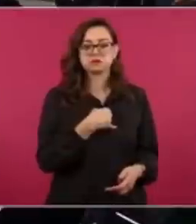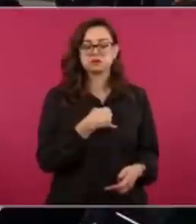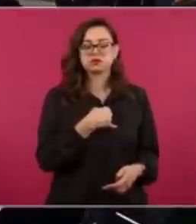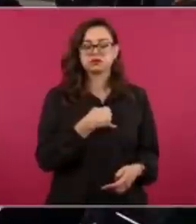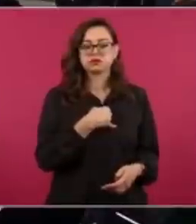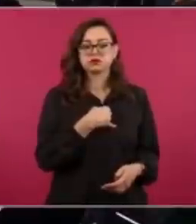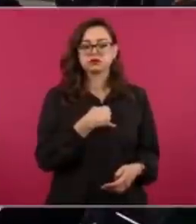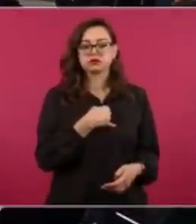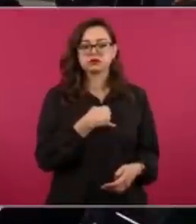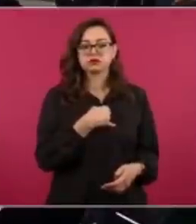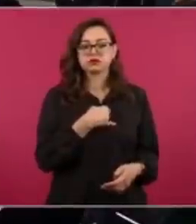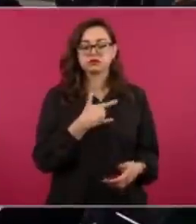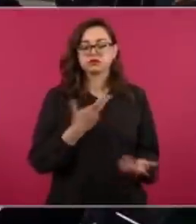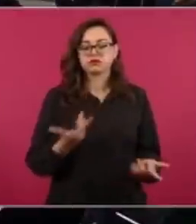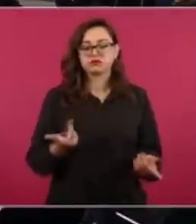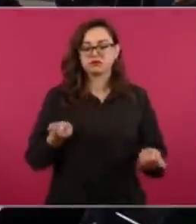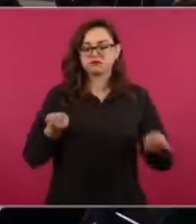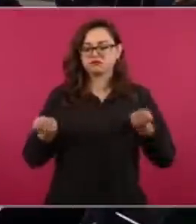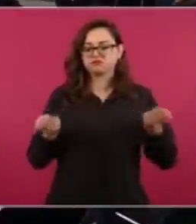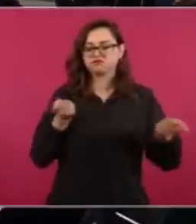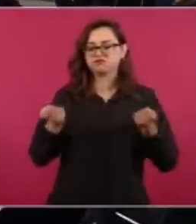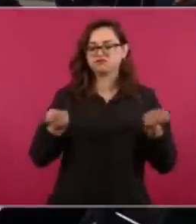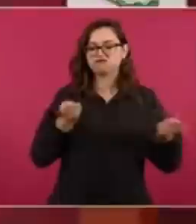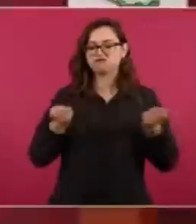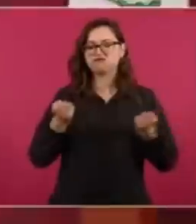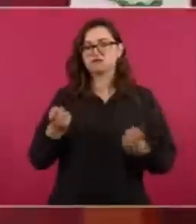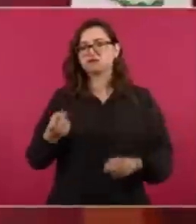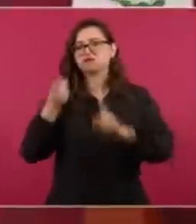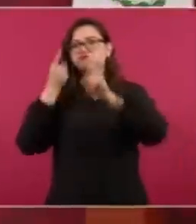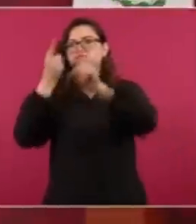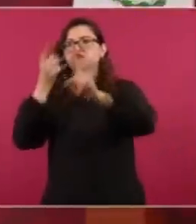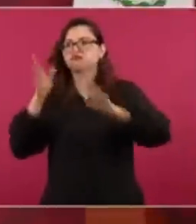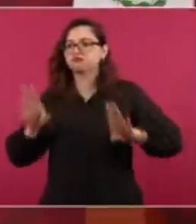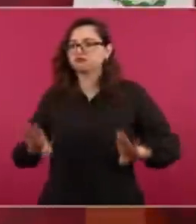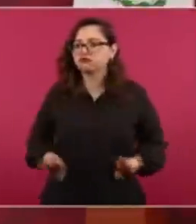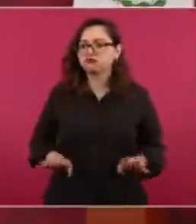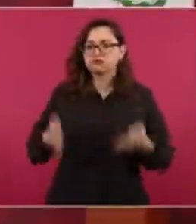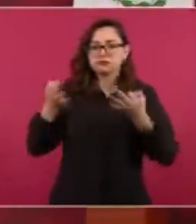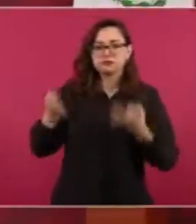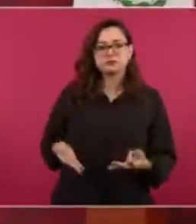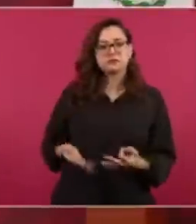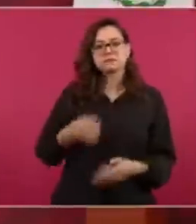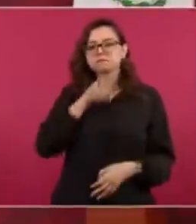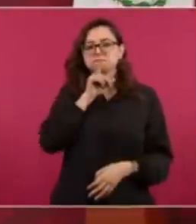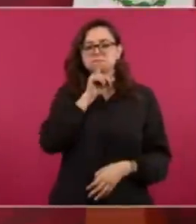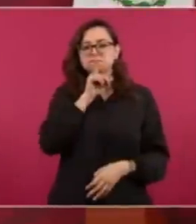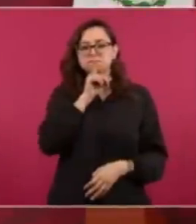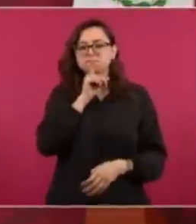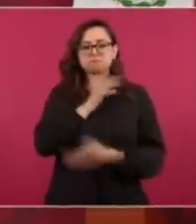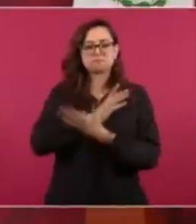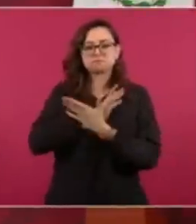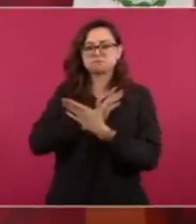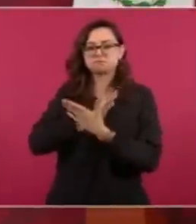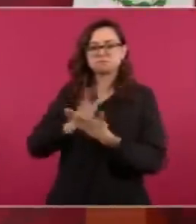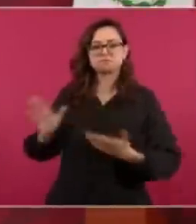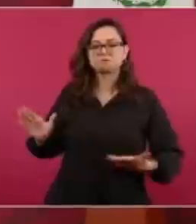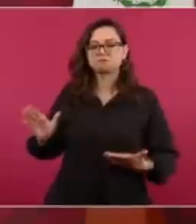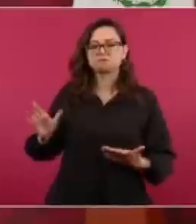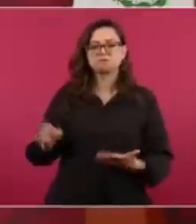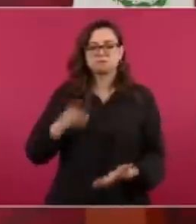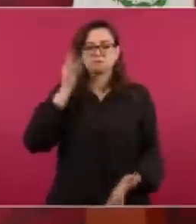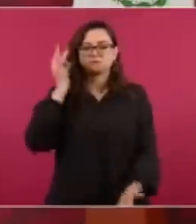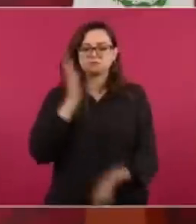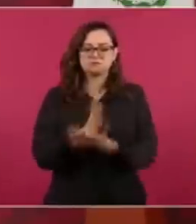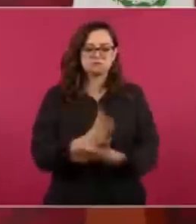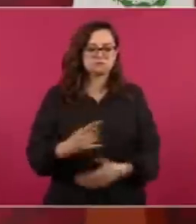sólo de poder, sin ideales, sin principios, aspiracionistas,